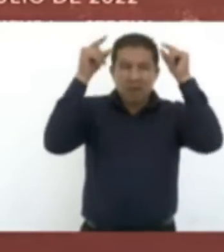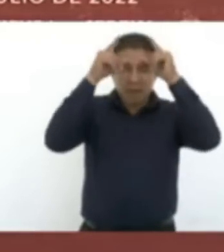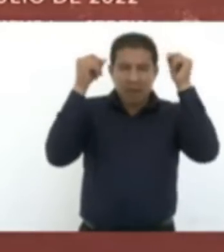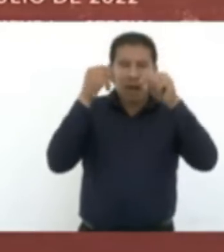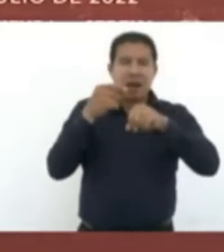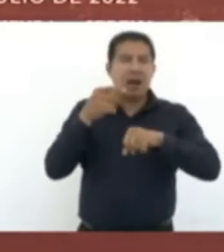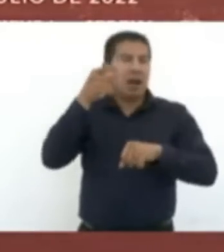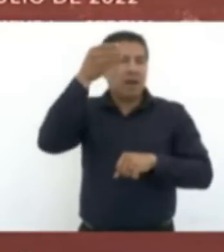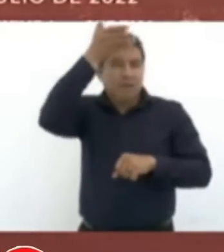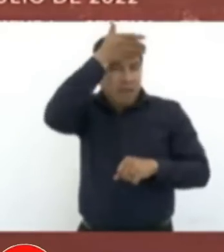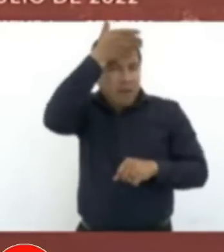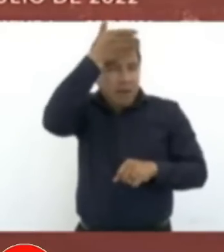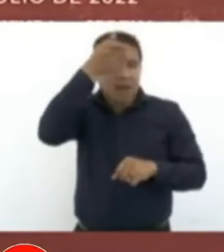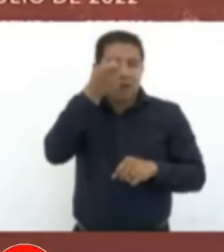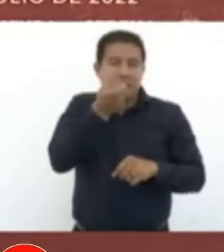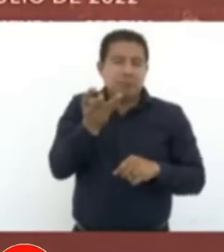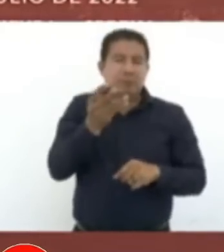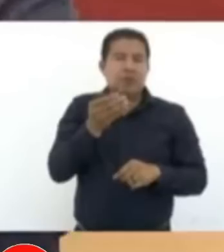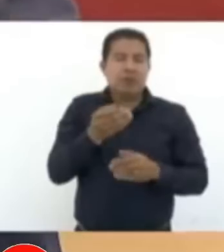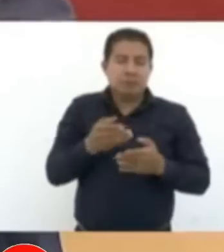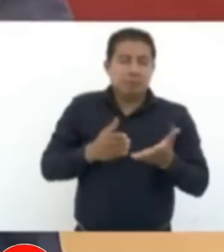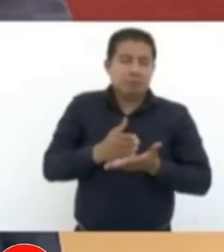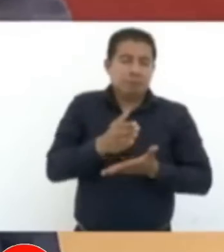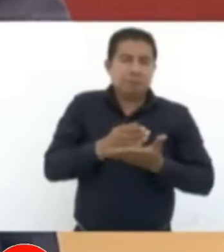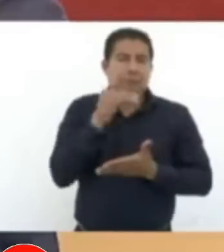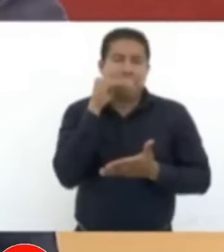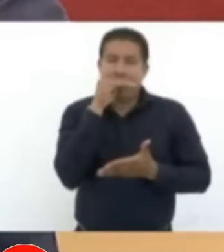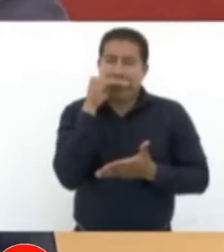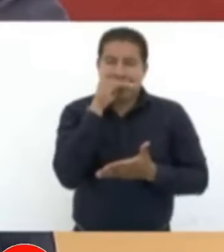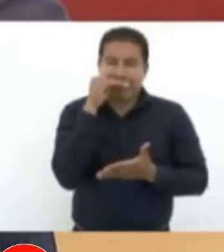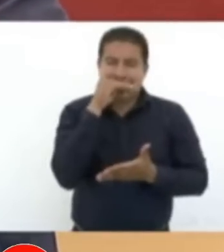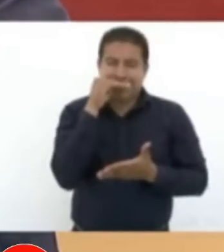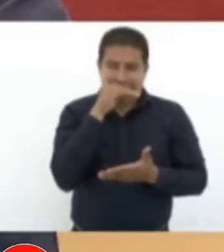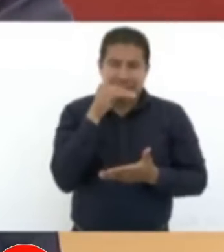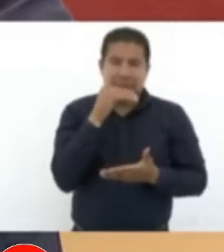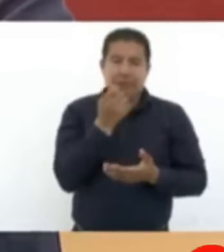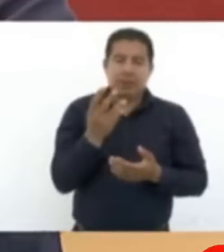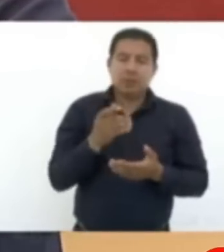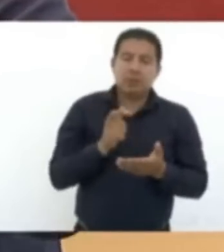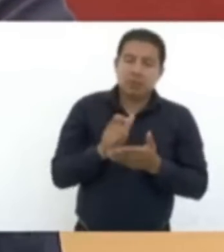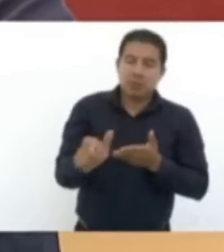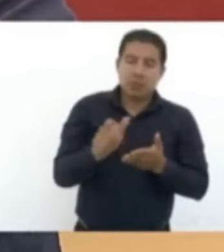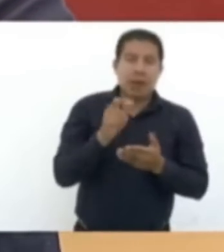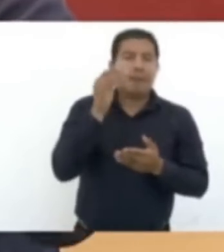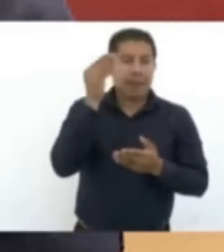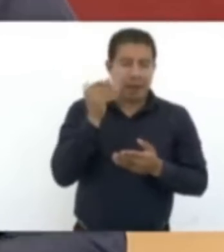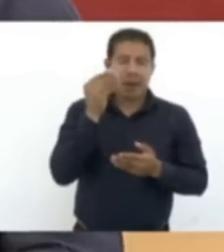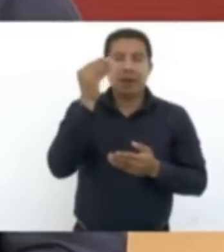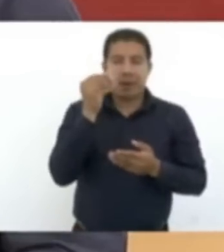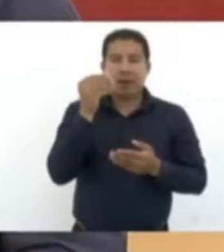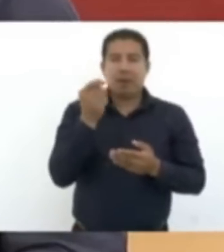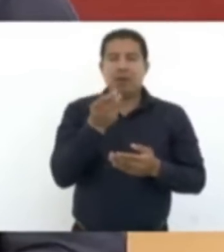también gratuita, y todos los que están estudiando tienen sus becas en esa